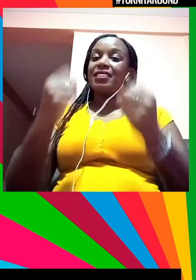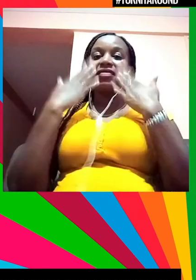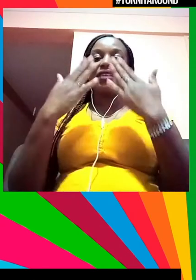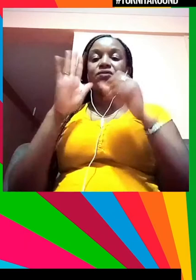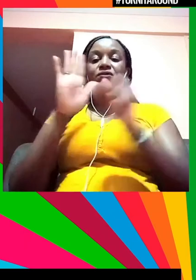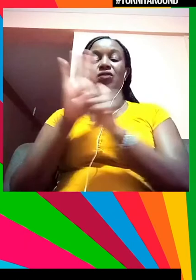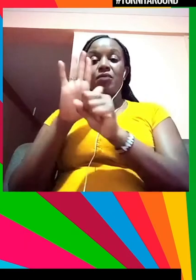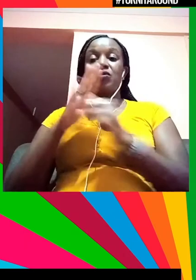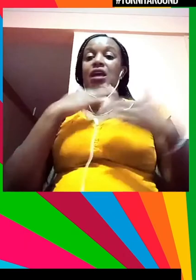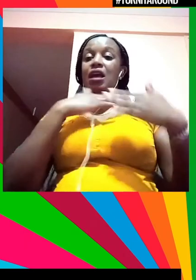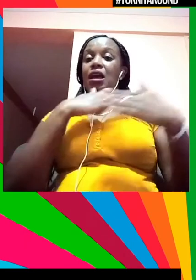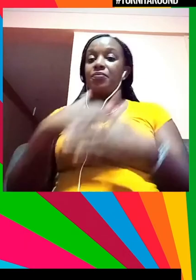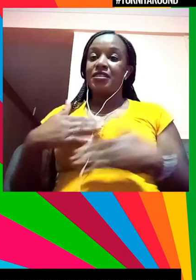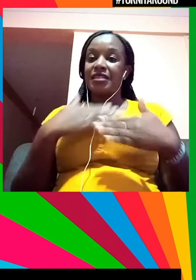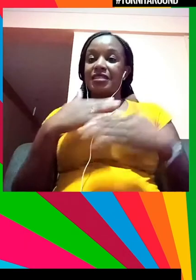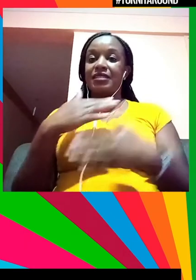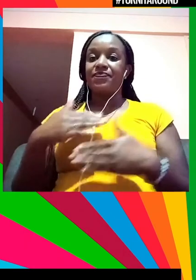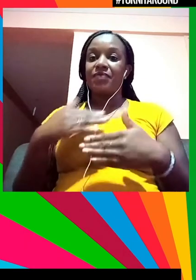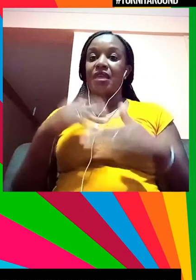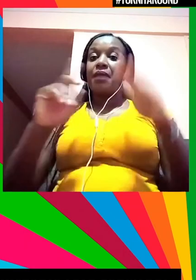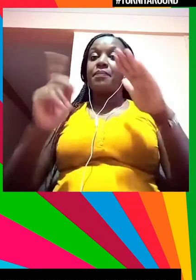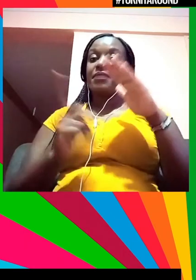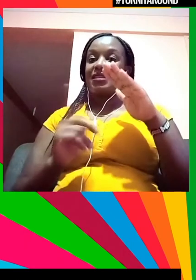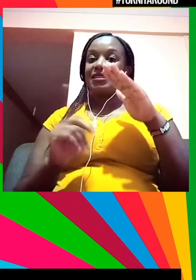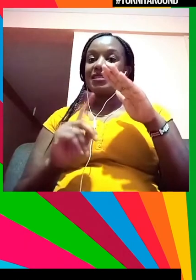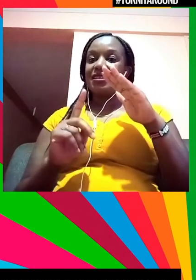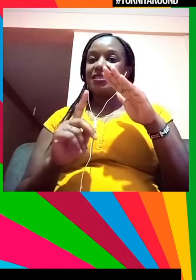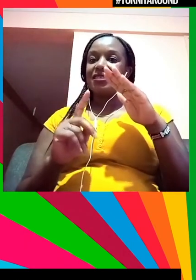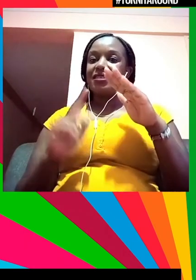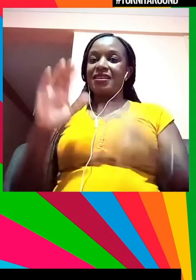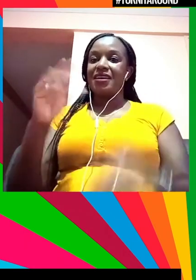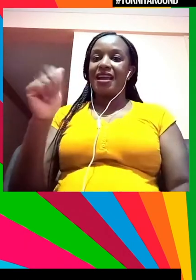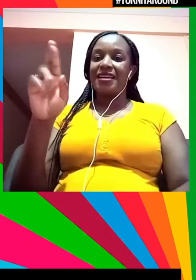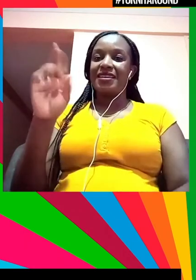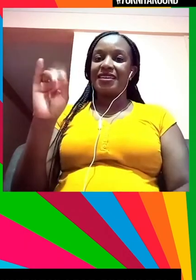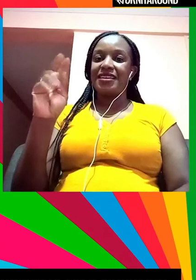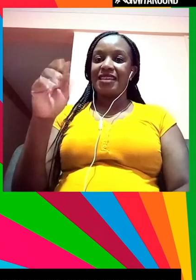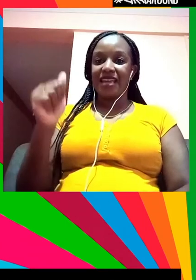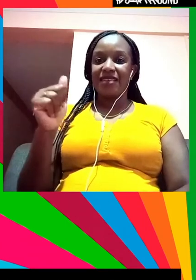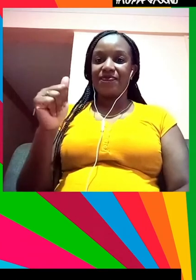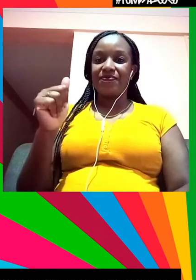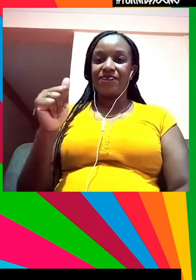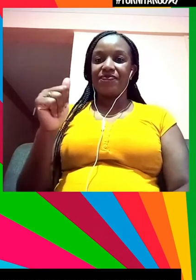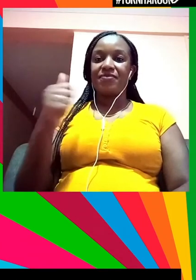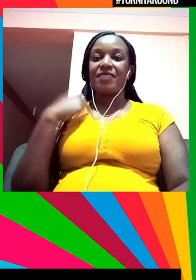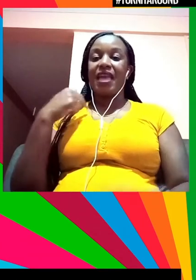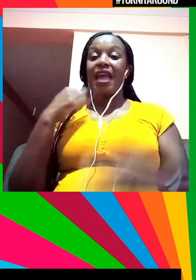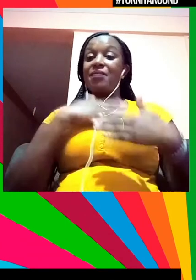nosotros. Karina Gold, ministra. ¿Te puedo llamar Karina por tu nombre de pila? Sí, fantástico. Gracias.